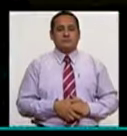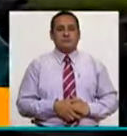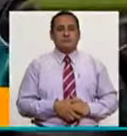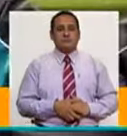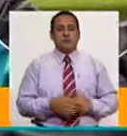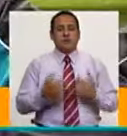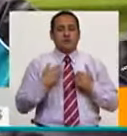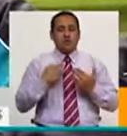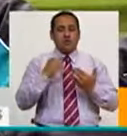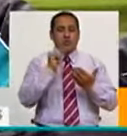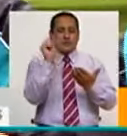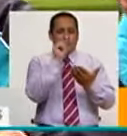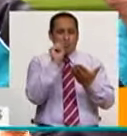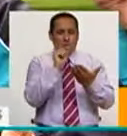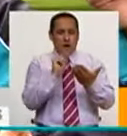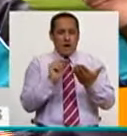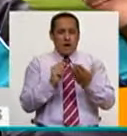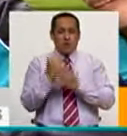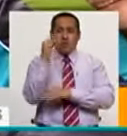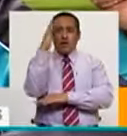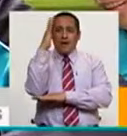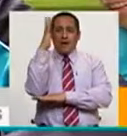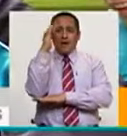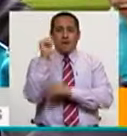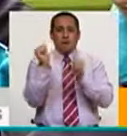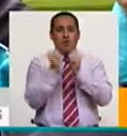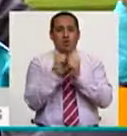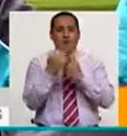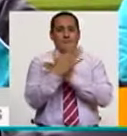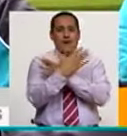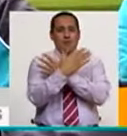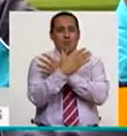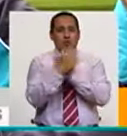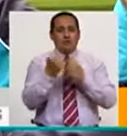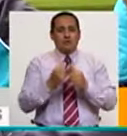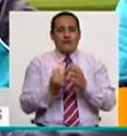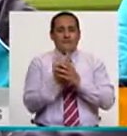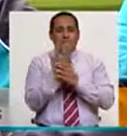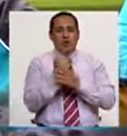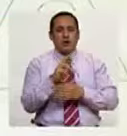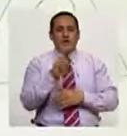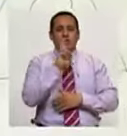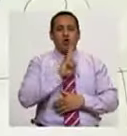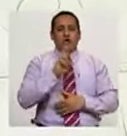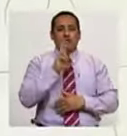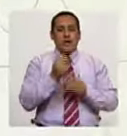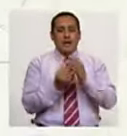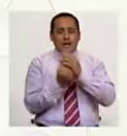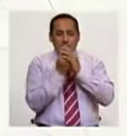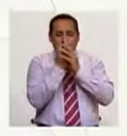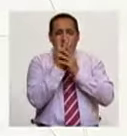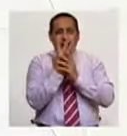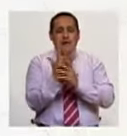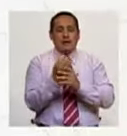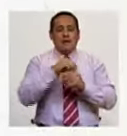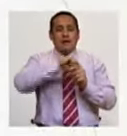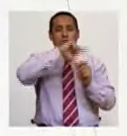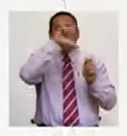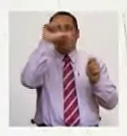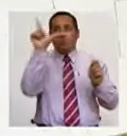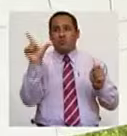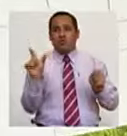He dibujado un árbol con mariposas, flores, rosas, acá el